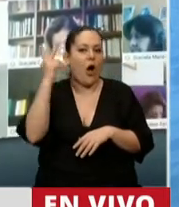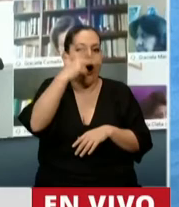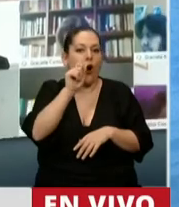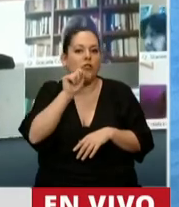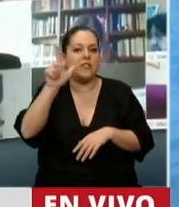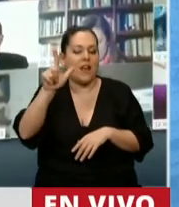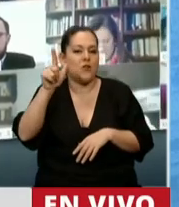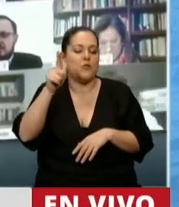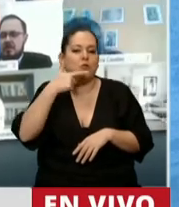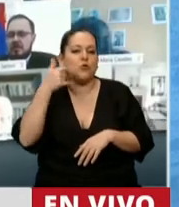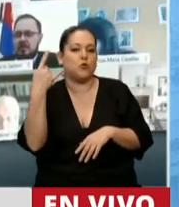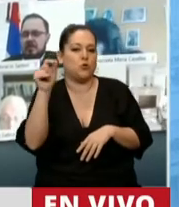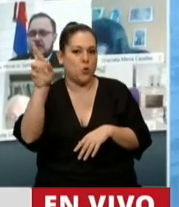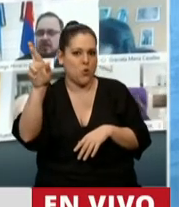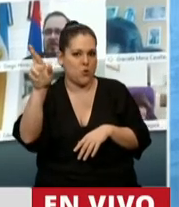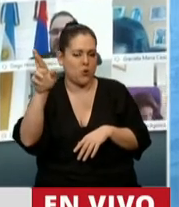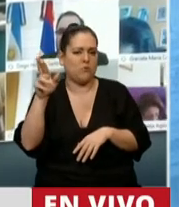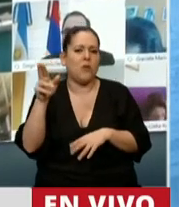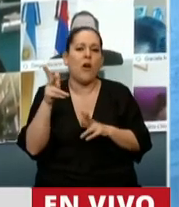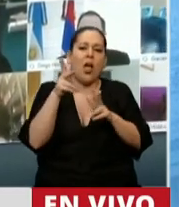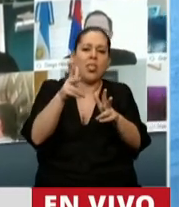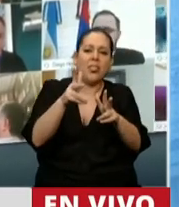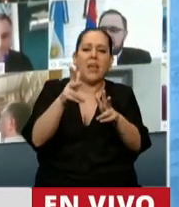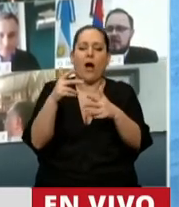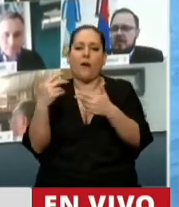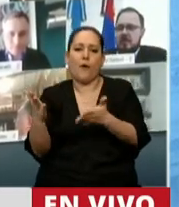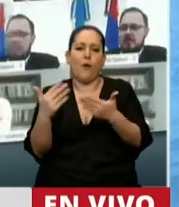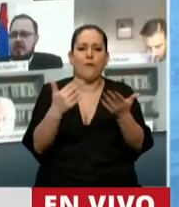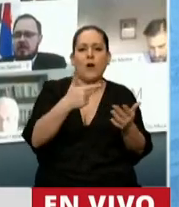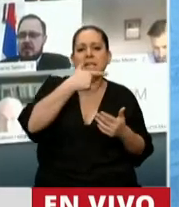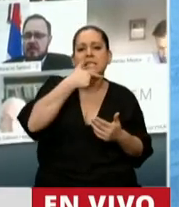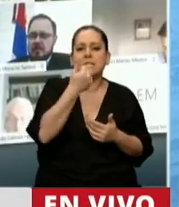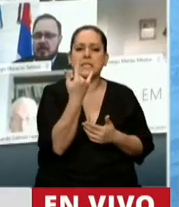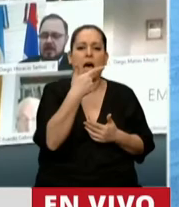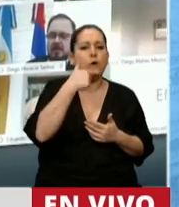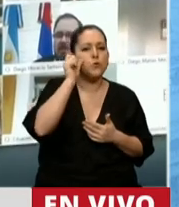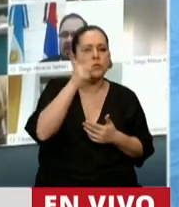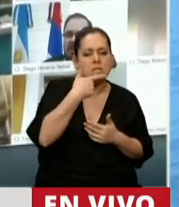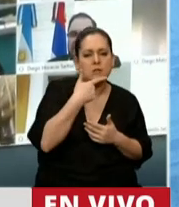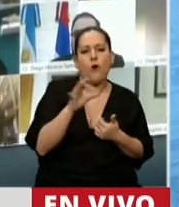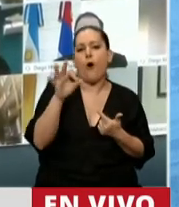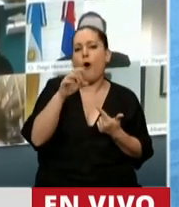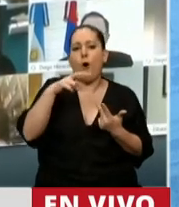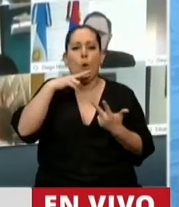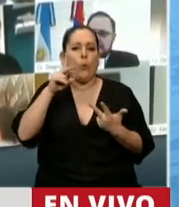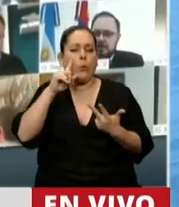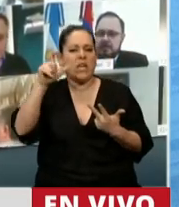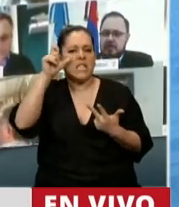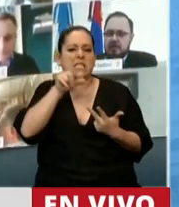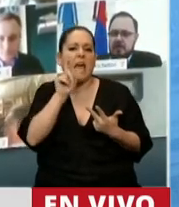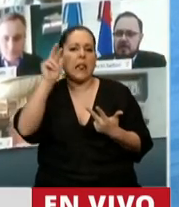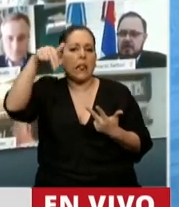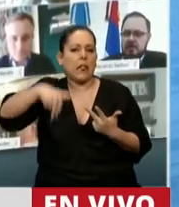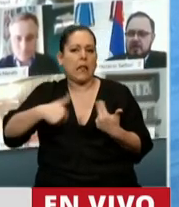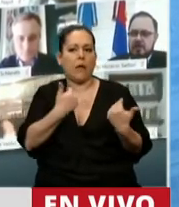A mí, por ejemplo, y no digo que es un traje a medida para Otesur o para los sauces, o que es un traje a medida para Vicentín. No nos van a escuchar